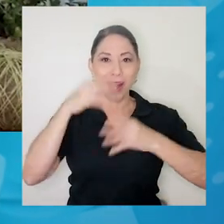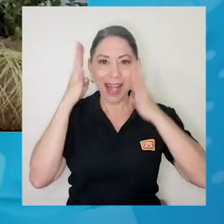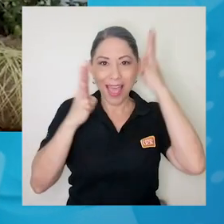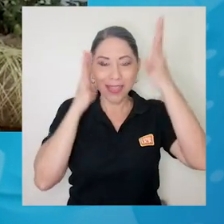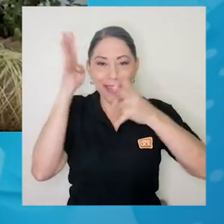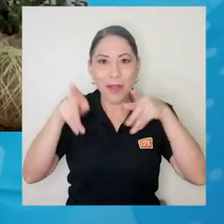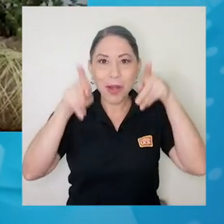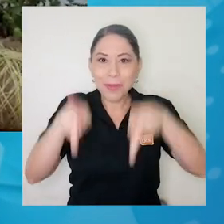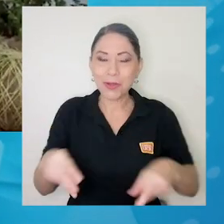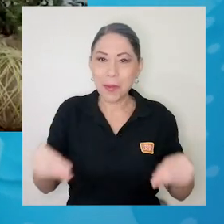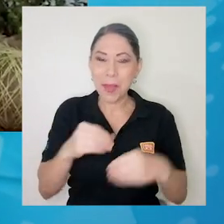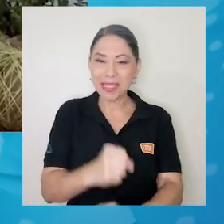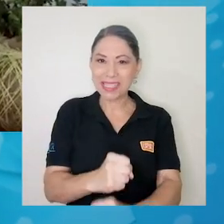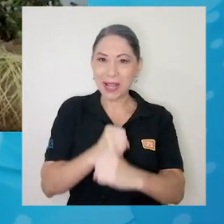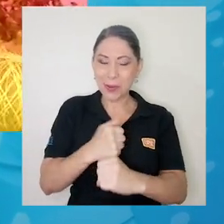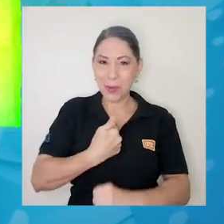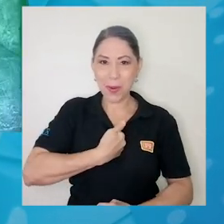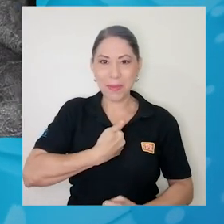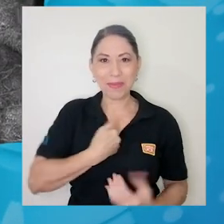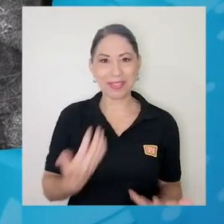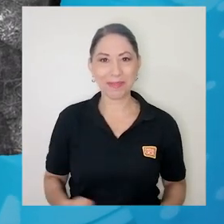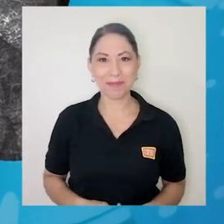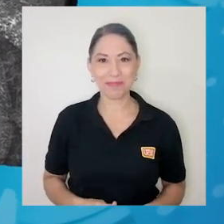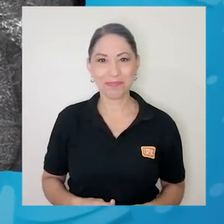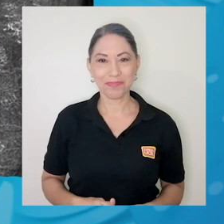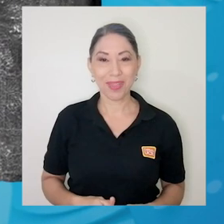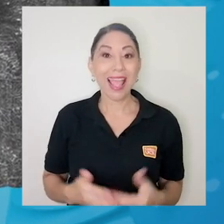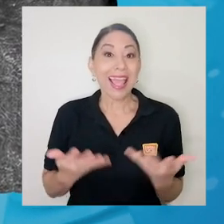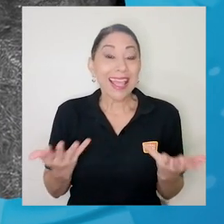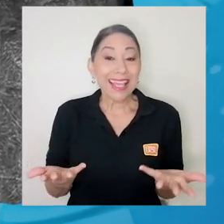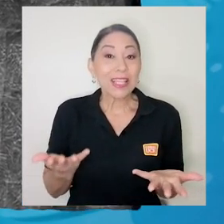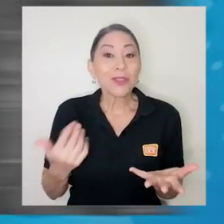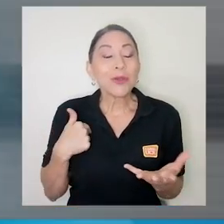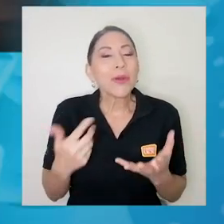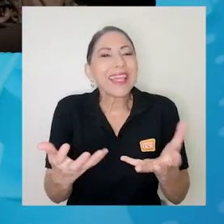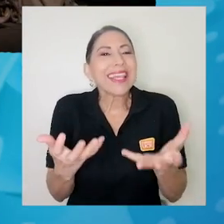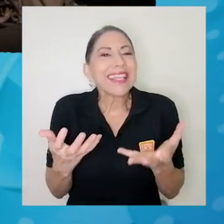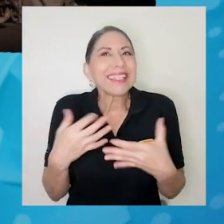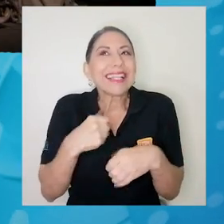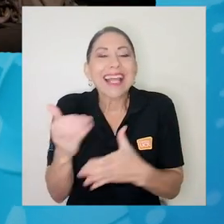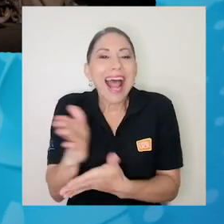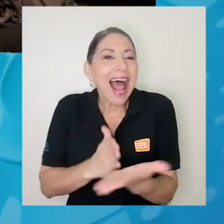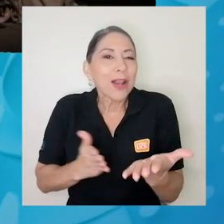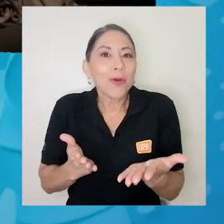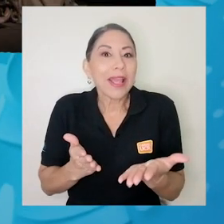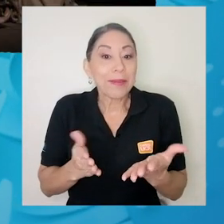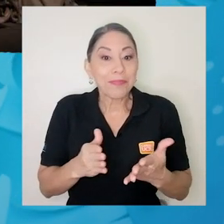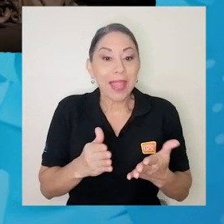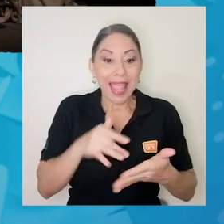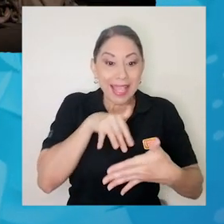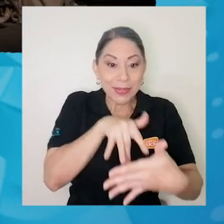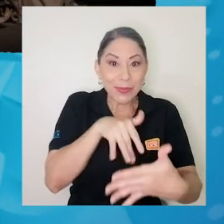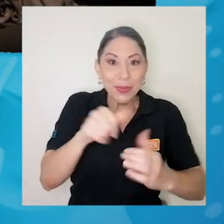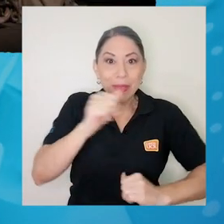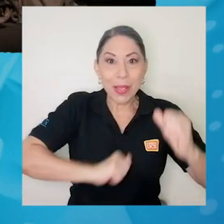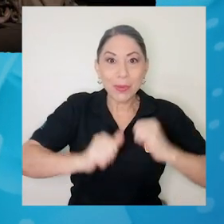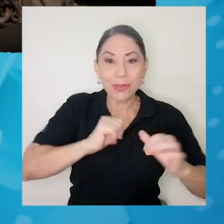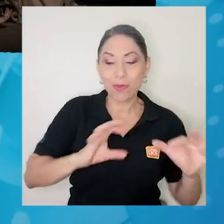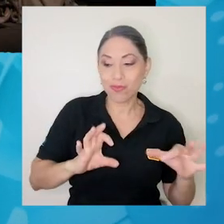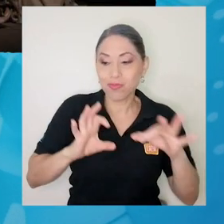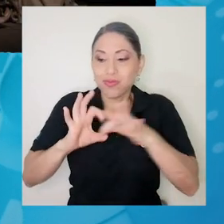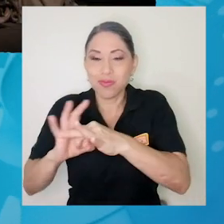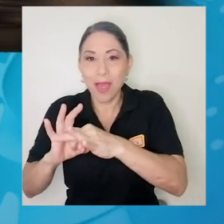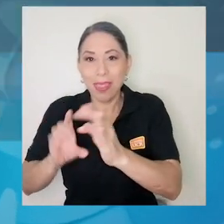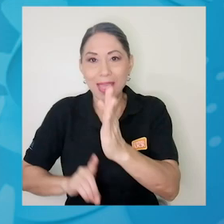ser una persona más segura de mí misma. Quise hacer un centro que combinara las clases de actuación con el desarrollo de la